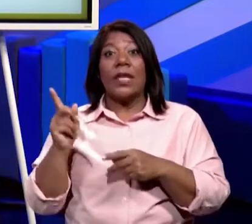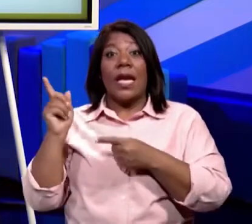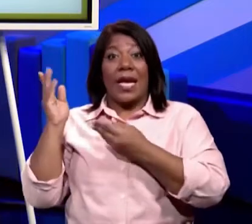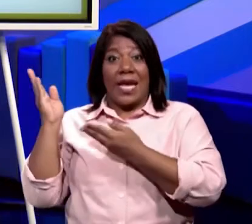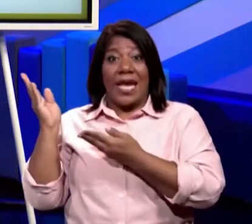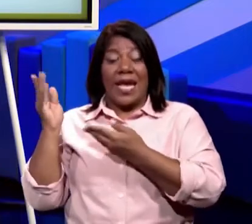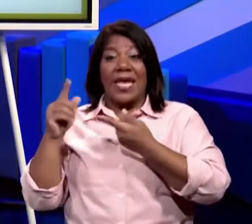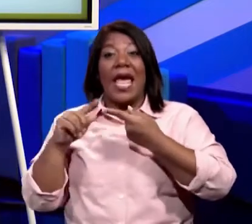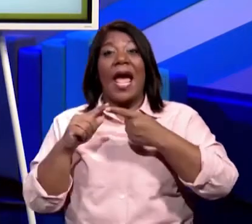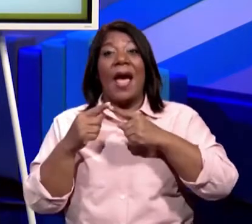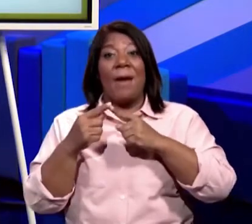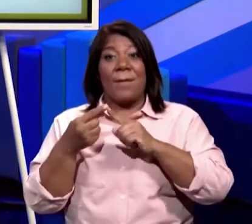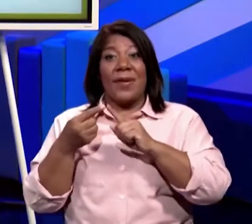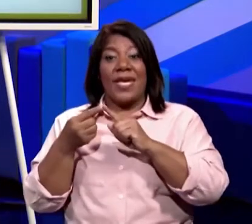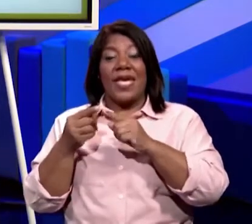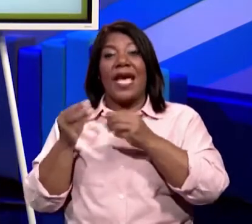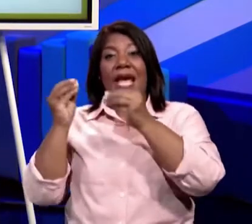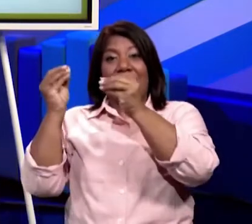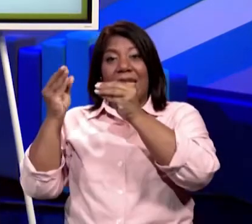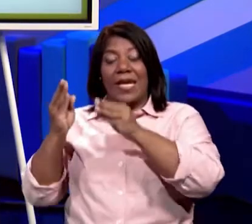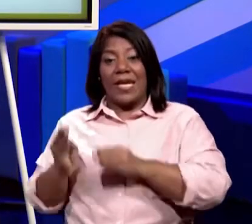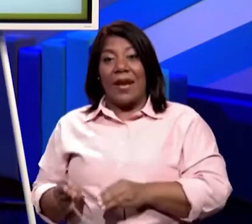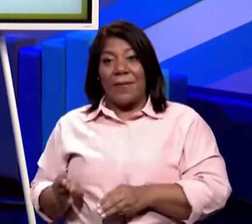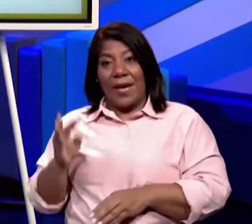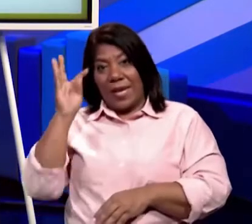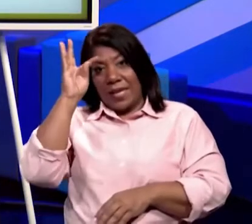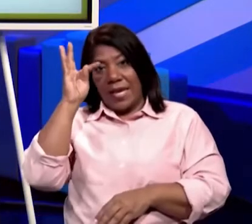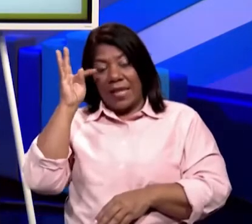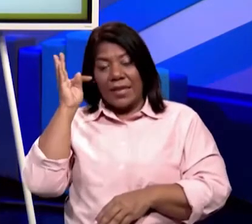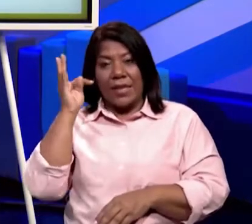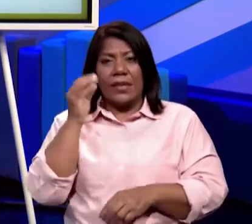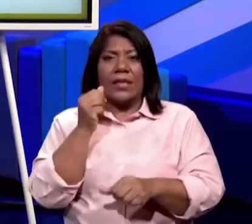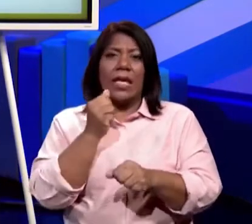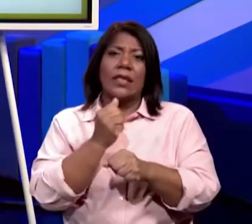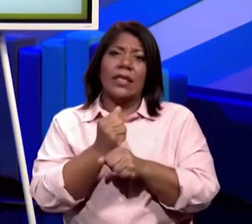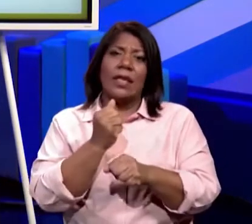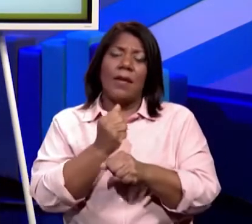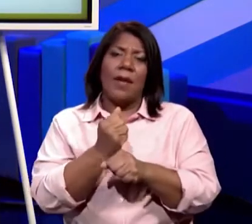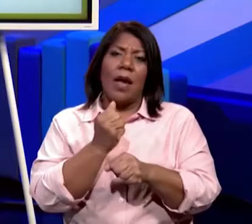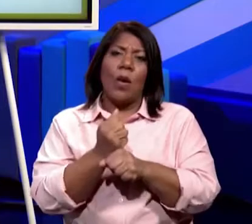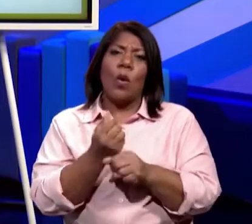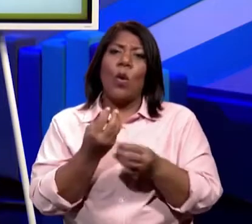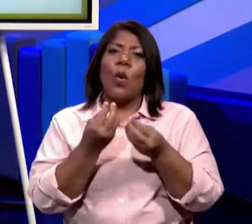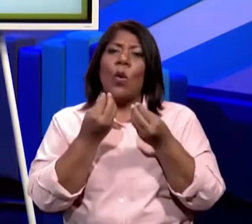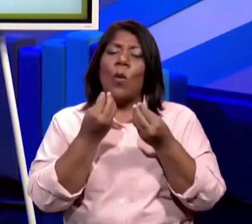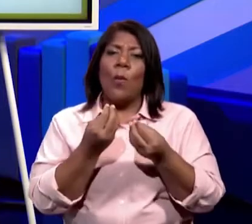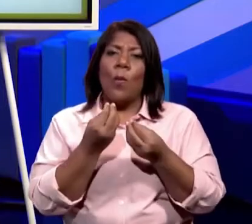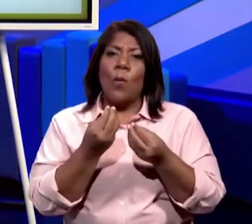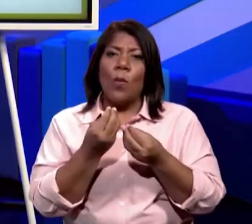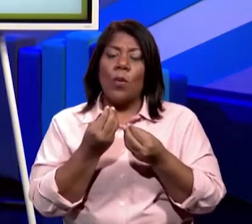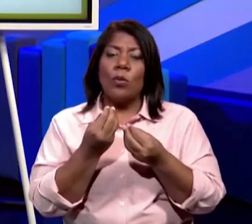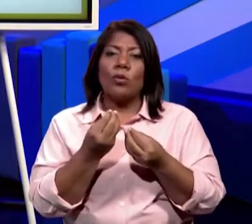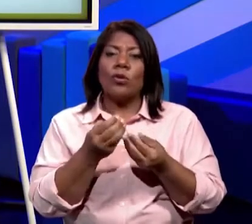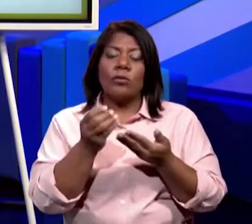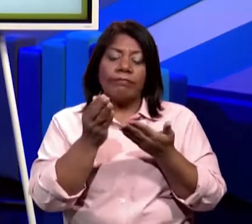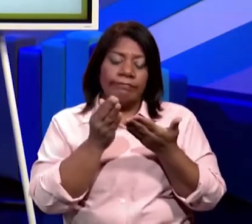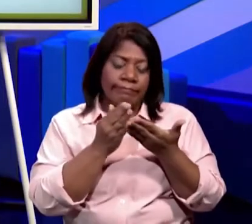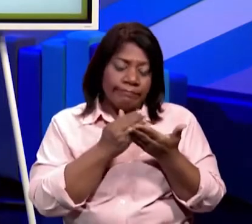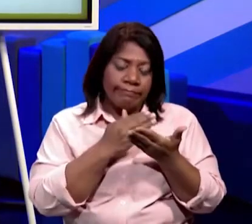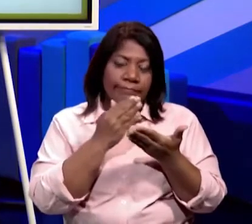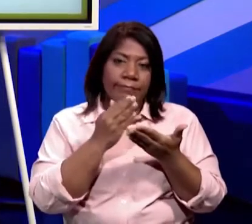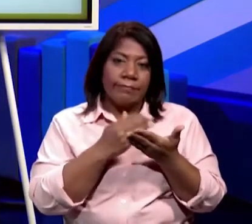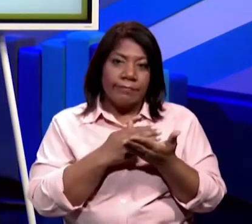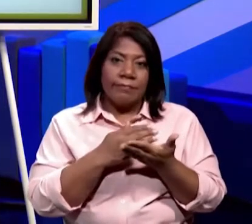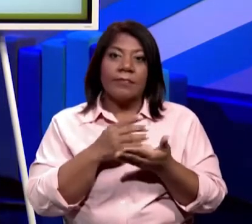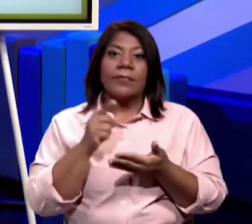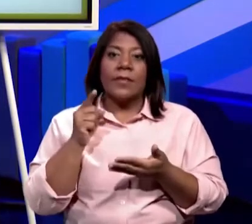amiguita, que trabajó mucho tiempo para ver la segunda parte después de 20